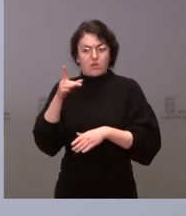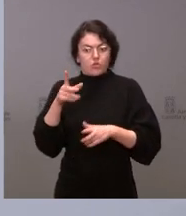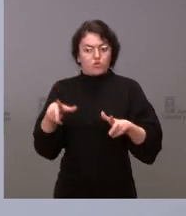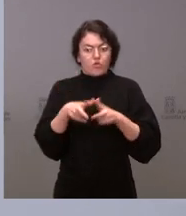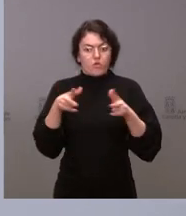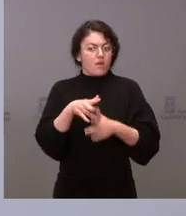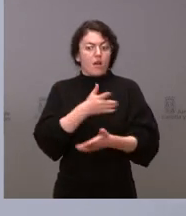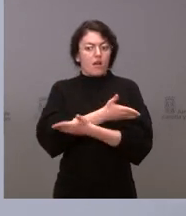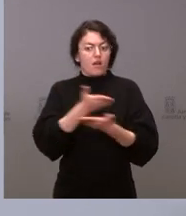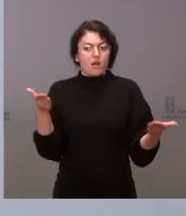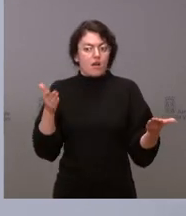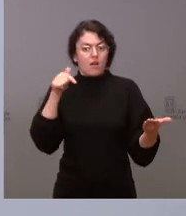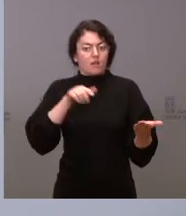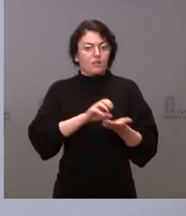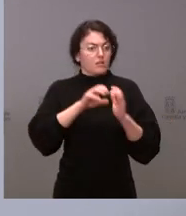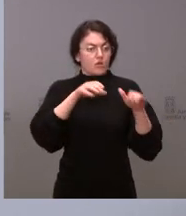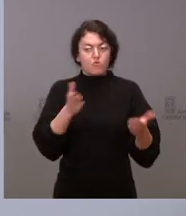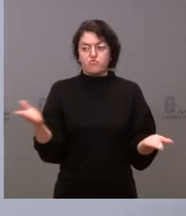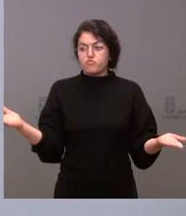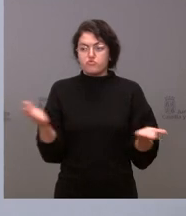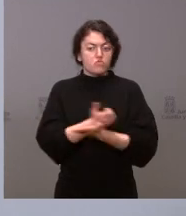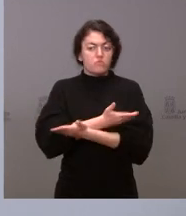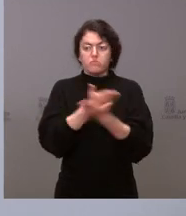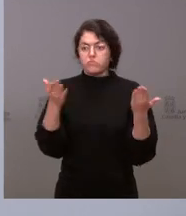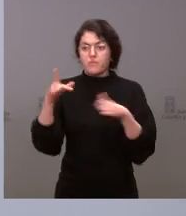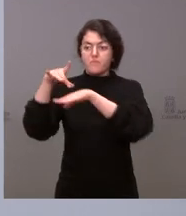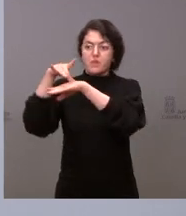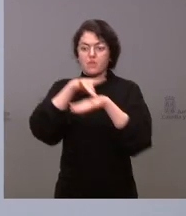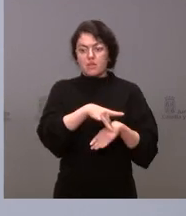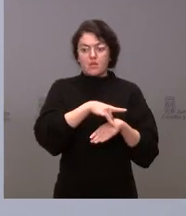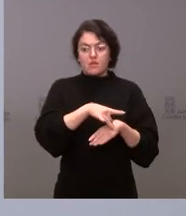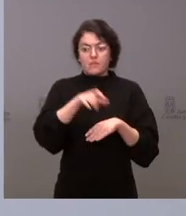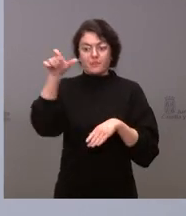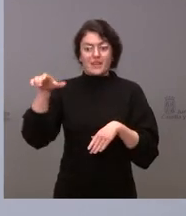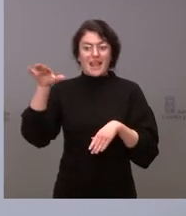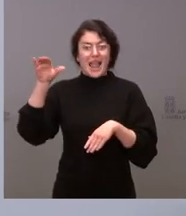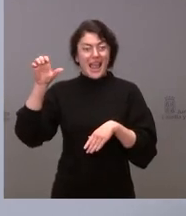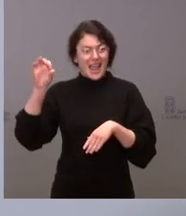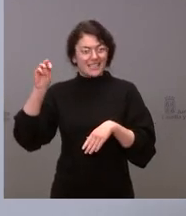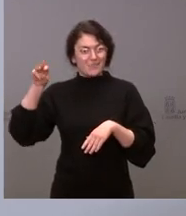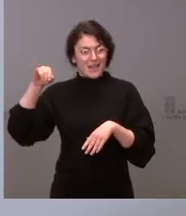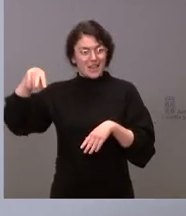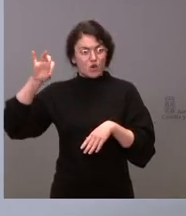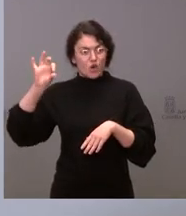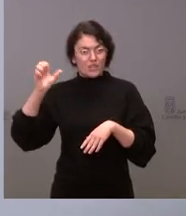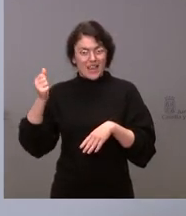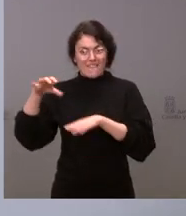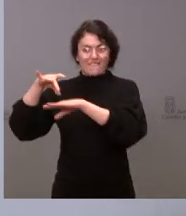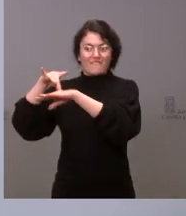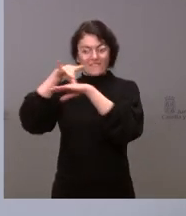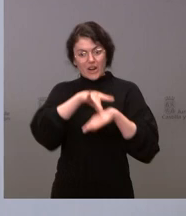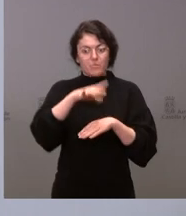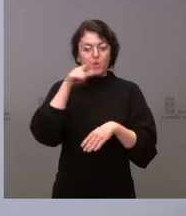de Castilla y León y vino el señor Espinosa de los Monteros, que tiene un cargo de representación